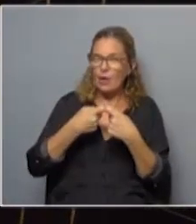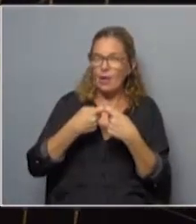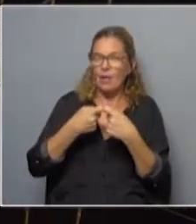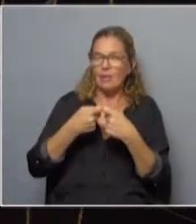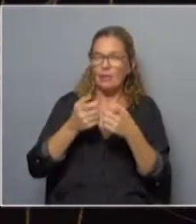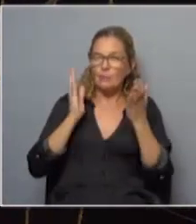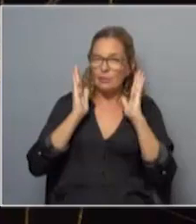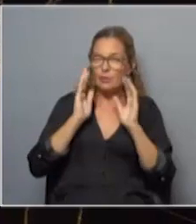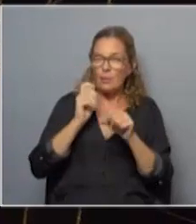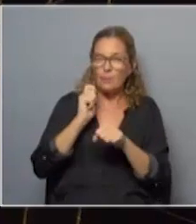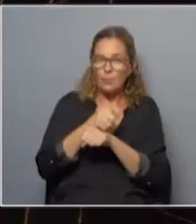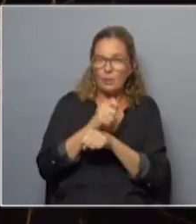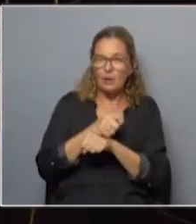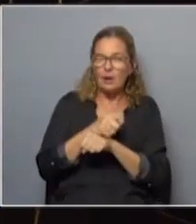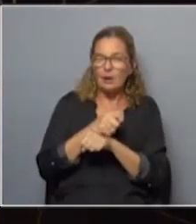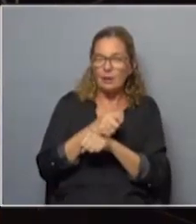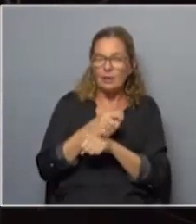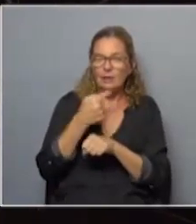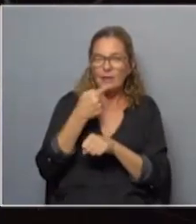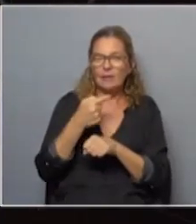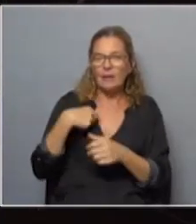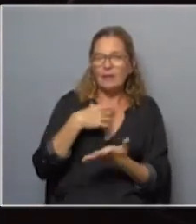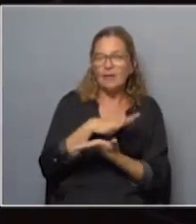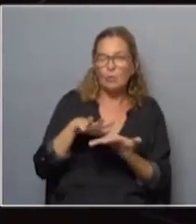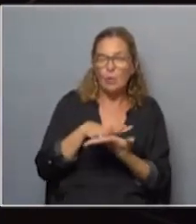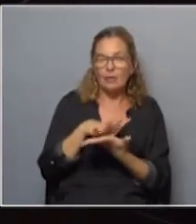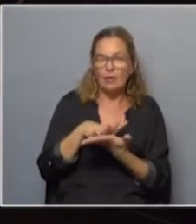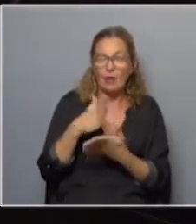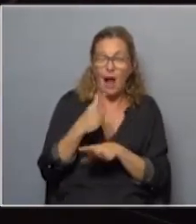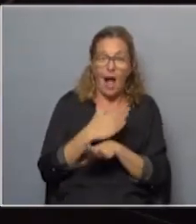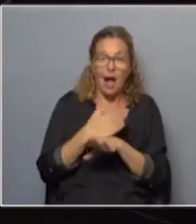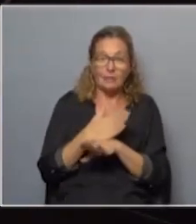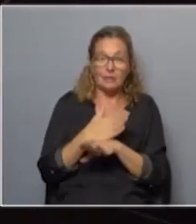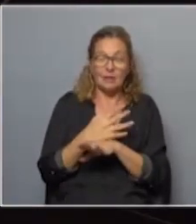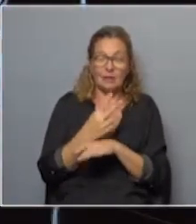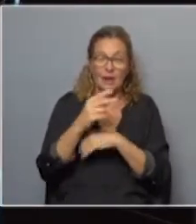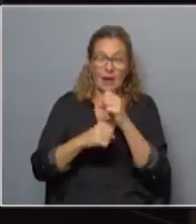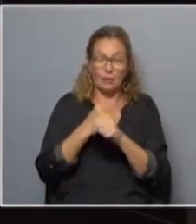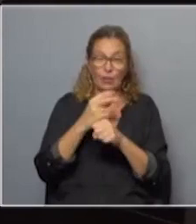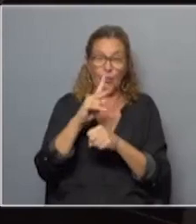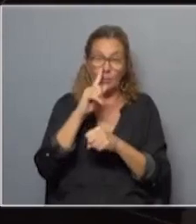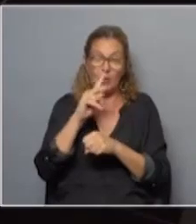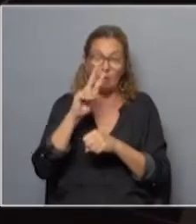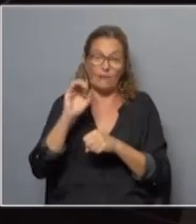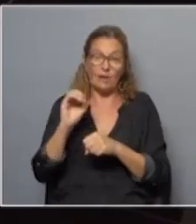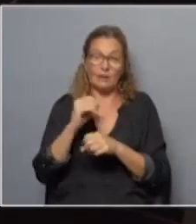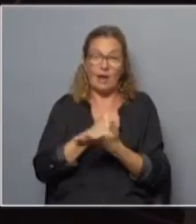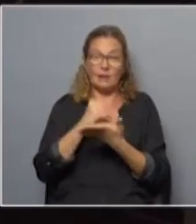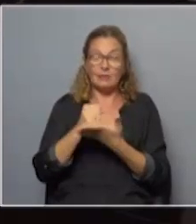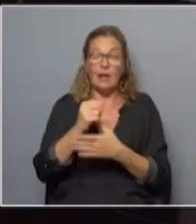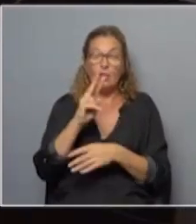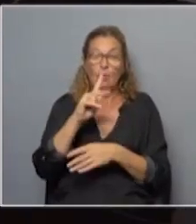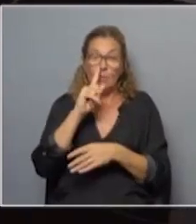ante la Suprema Corte de Justicia sobre situaciones que se habrían dado entre 2020 y parte de 2021. Estamos